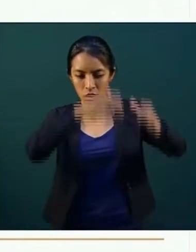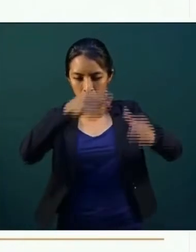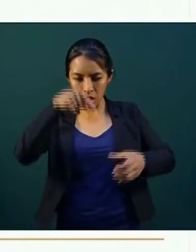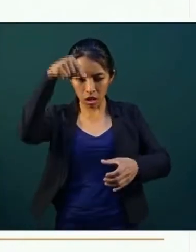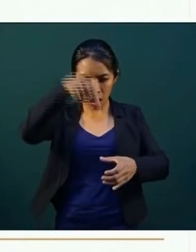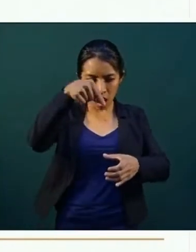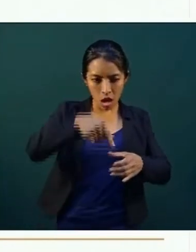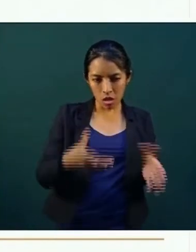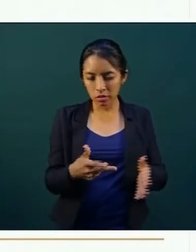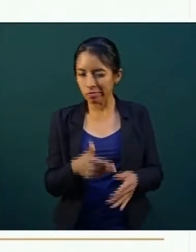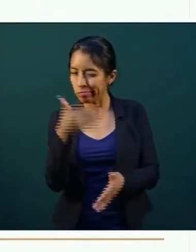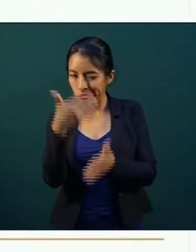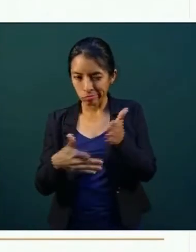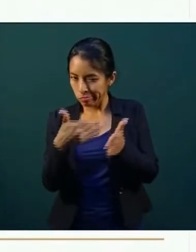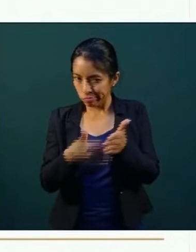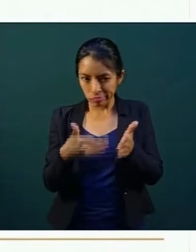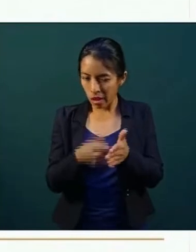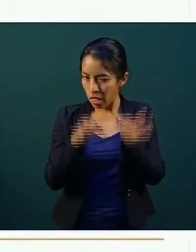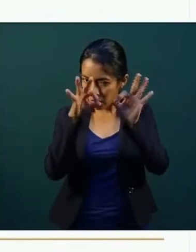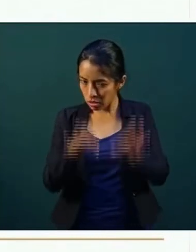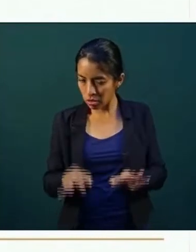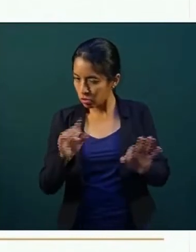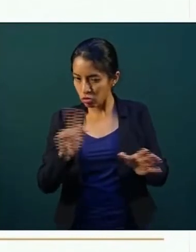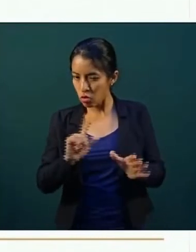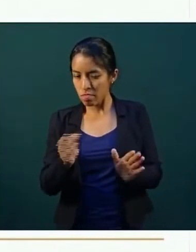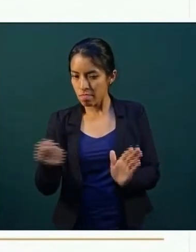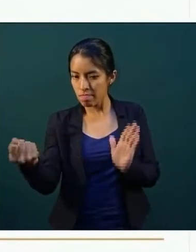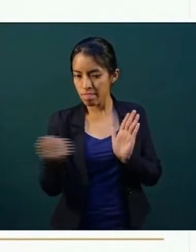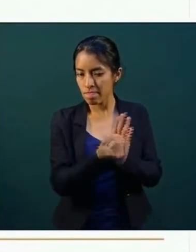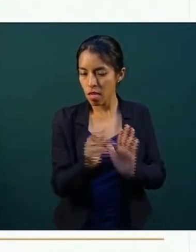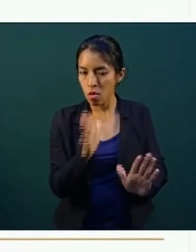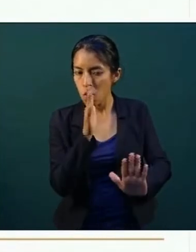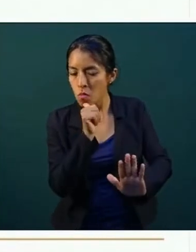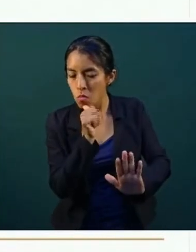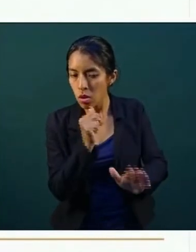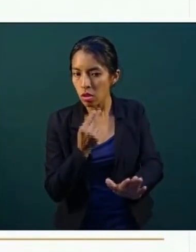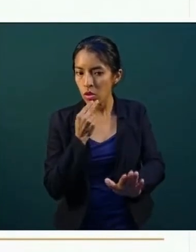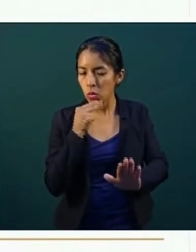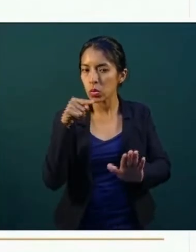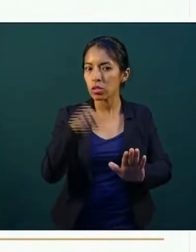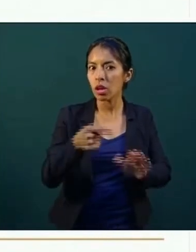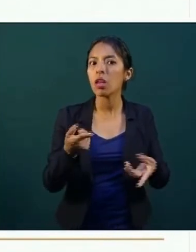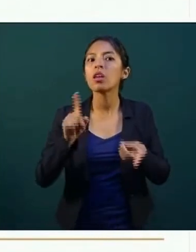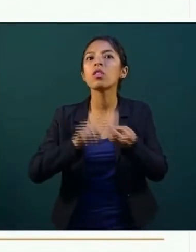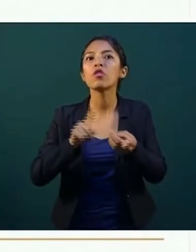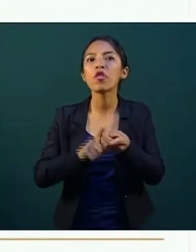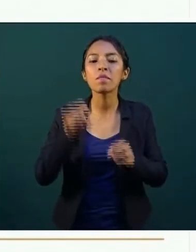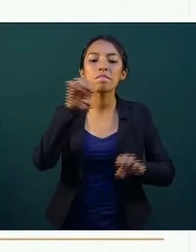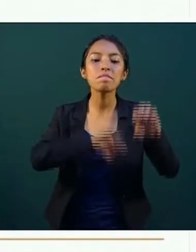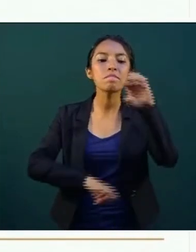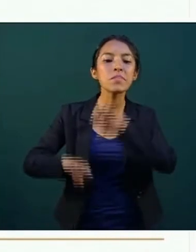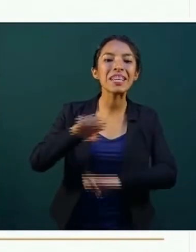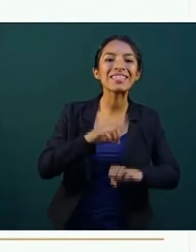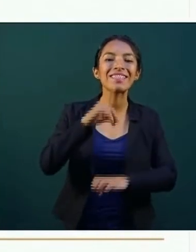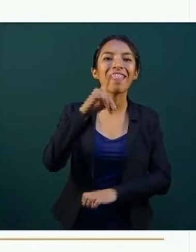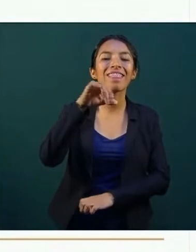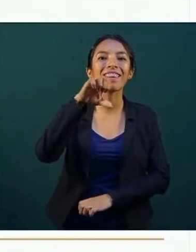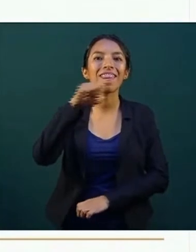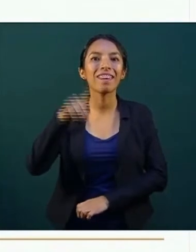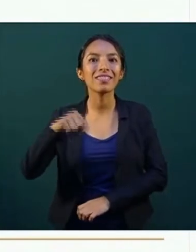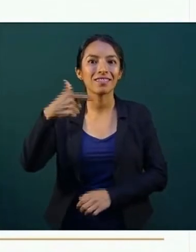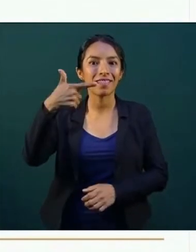condiciones de seguridad y que se les colocaron los sellos de inmovilización, fueron encontrados en la empresa 10 gas,